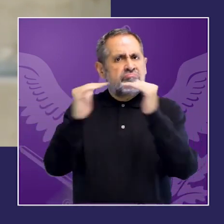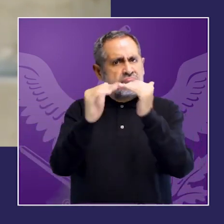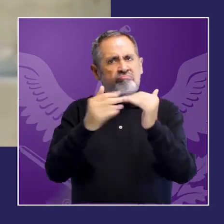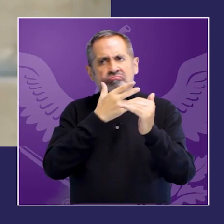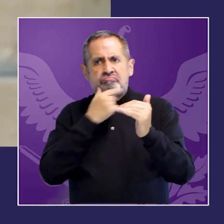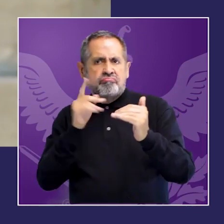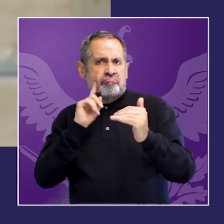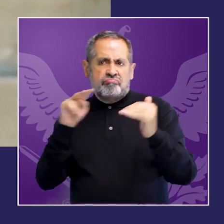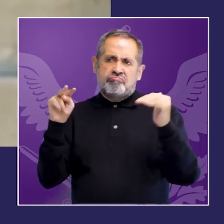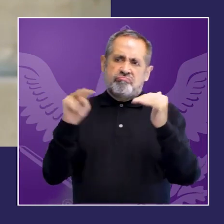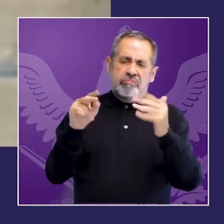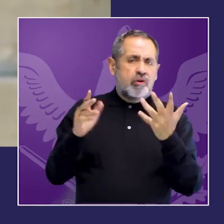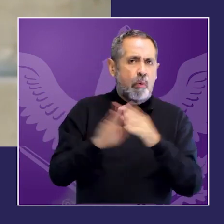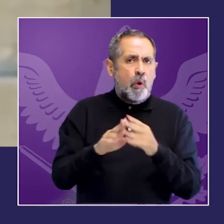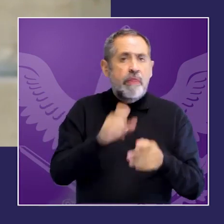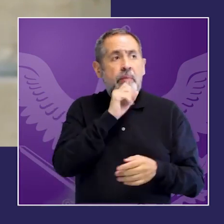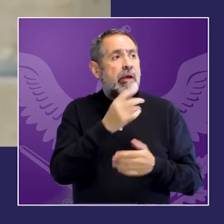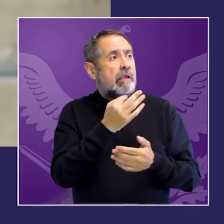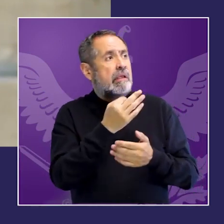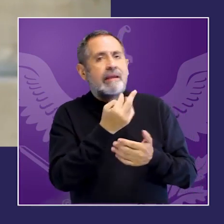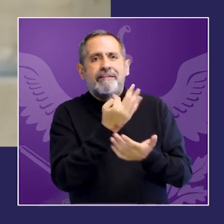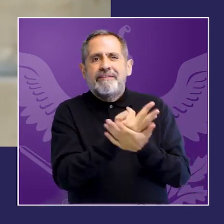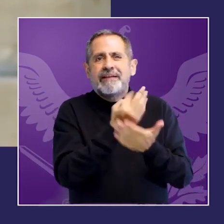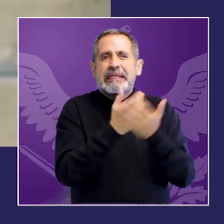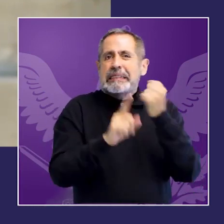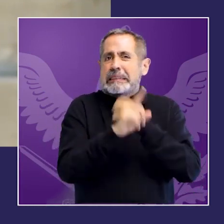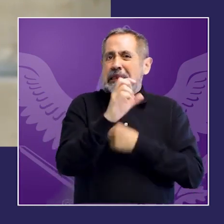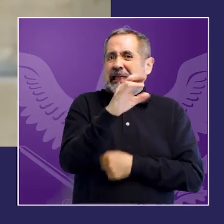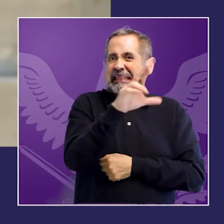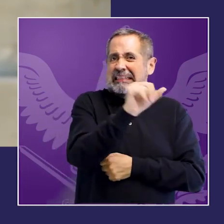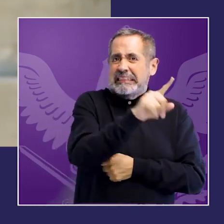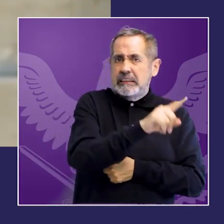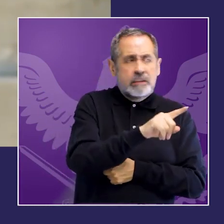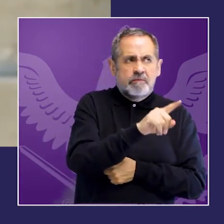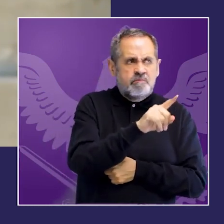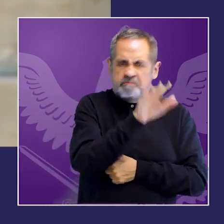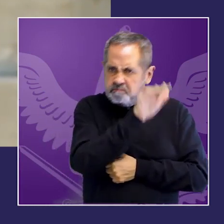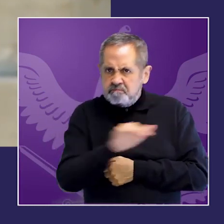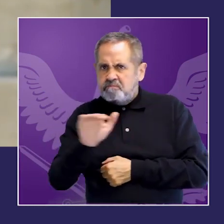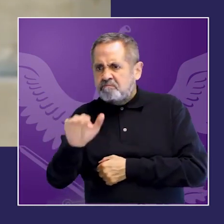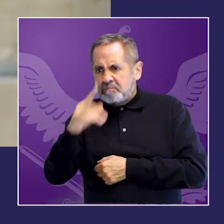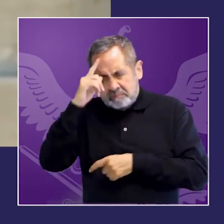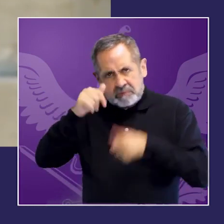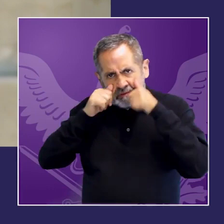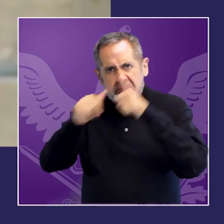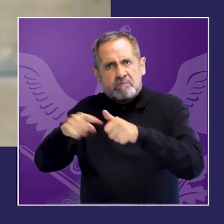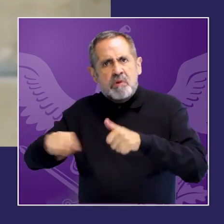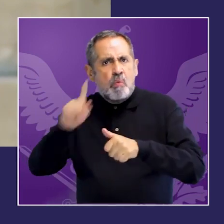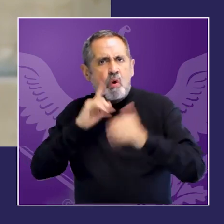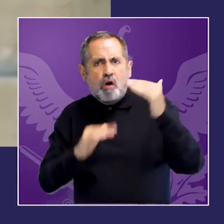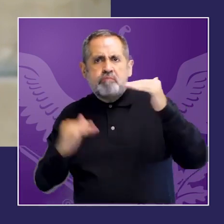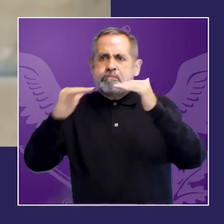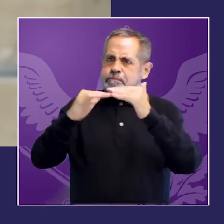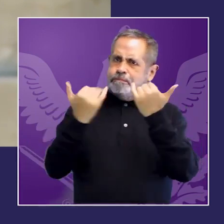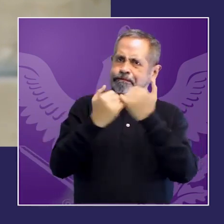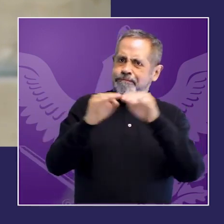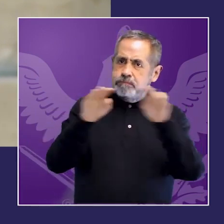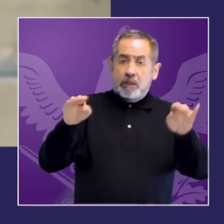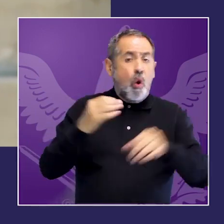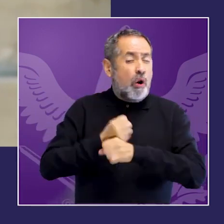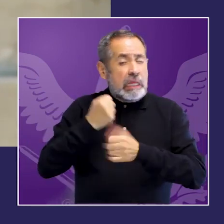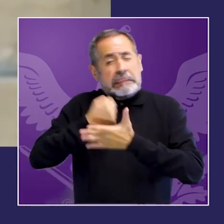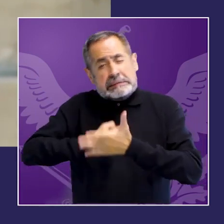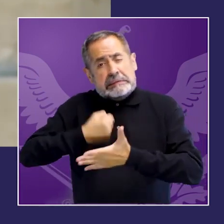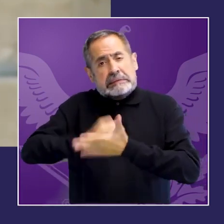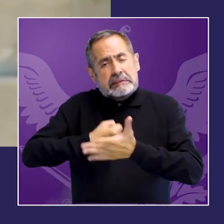en las políticas dedicadas a promover la igualdad es momento de analizar críticamente los avances para fortalecer los